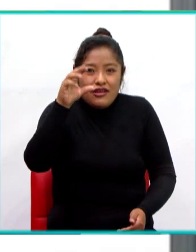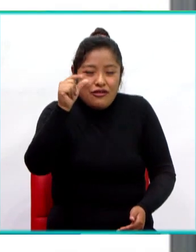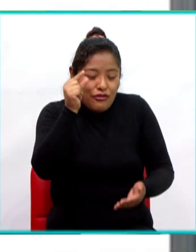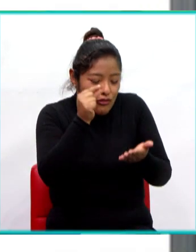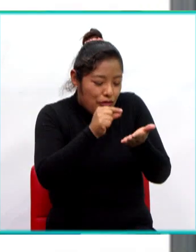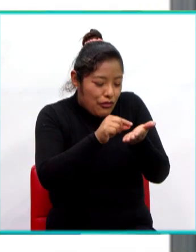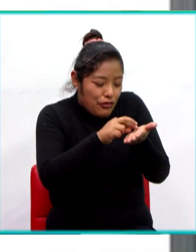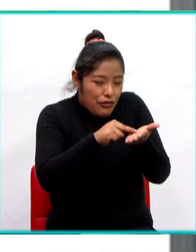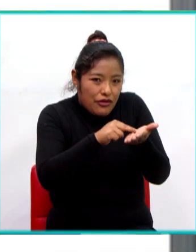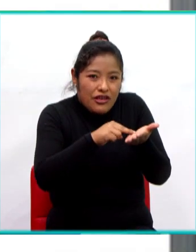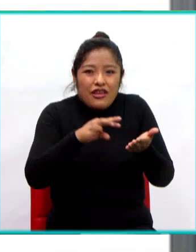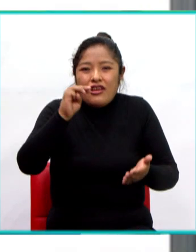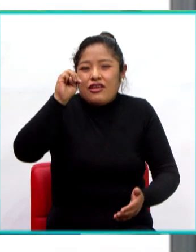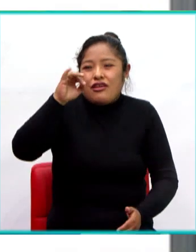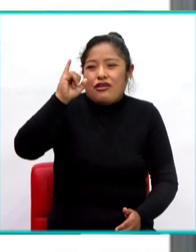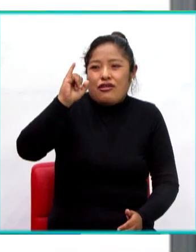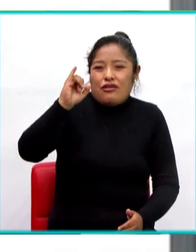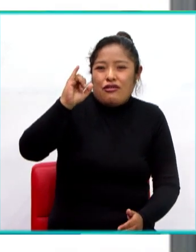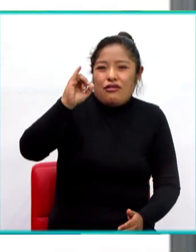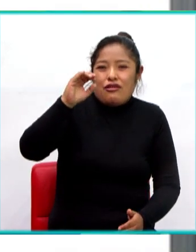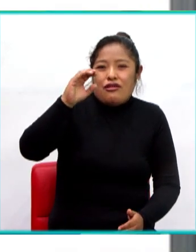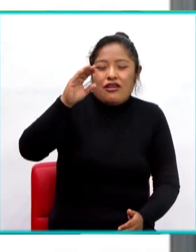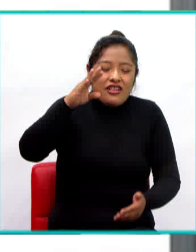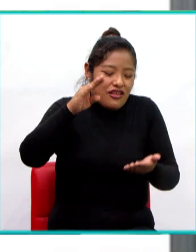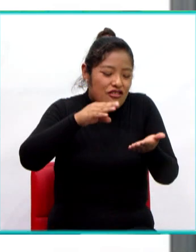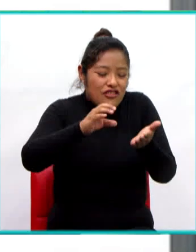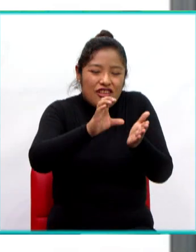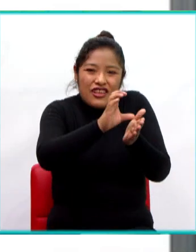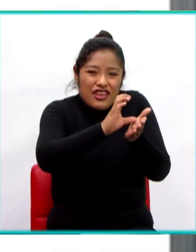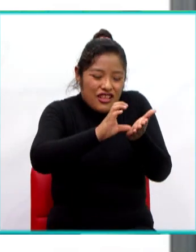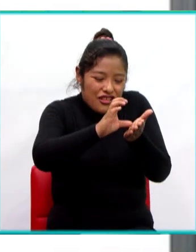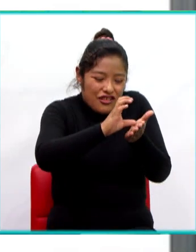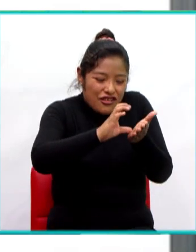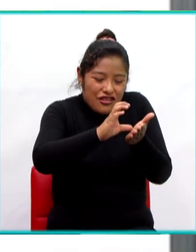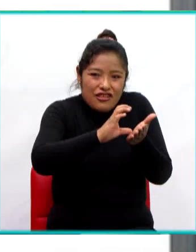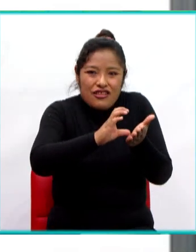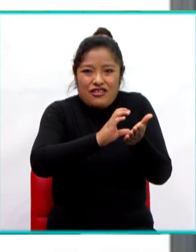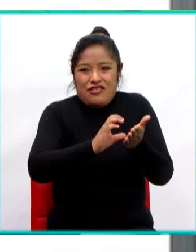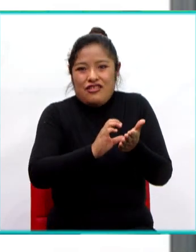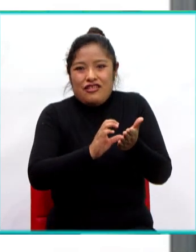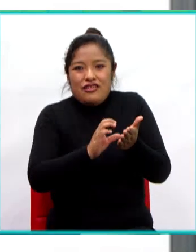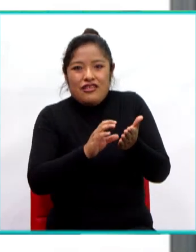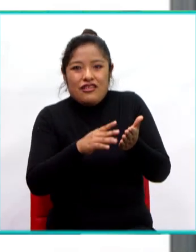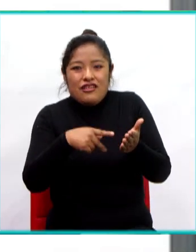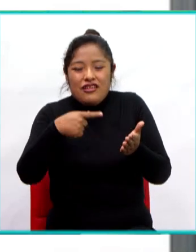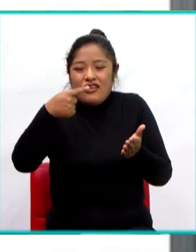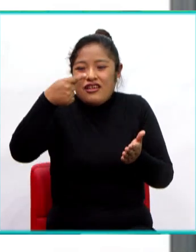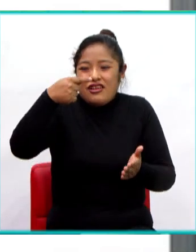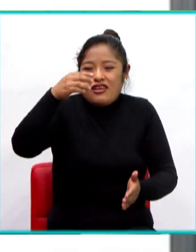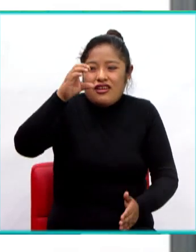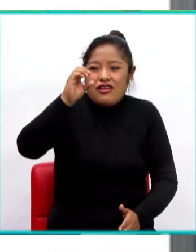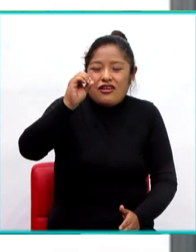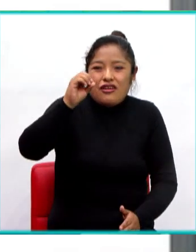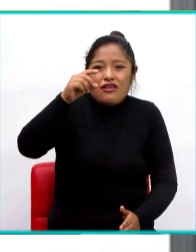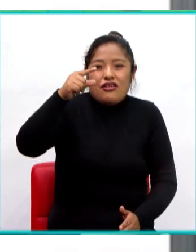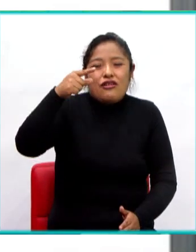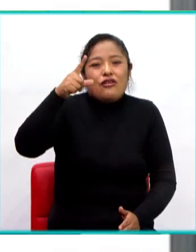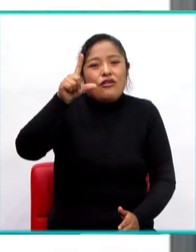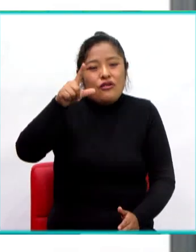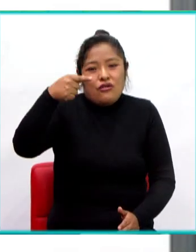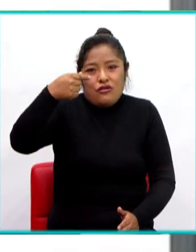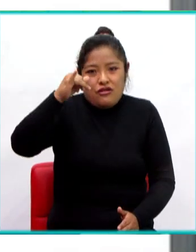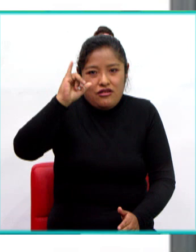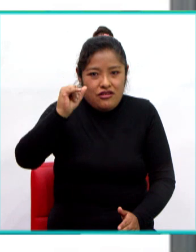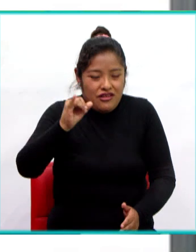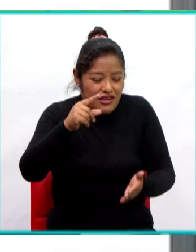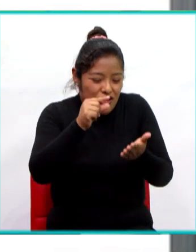mitocondrias, los centriolos, los aparatos de Golgi, el retículo endoplasmático, lisosomas y